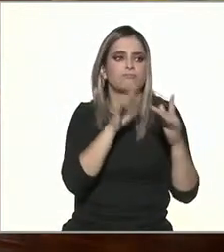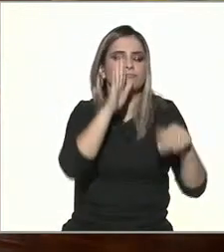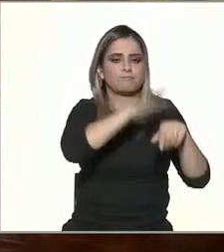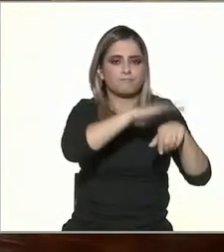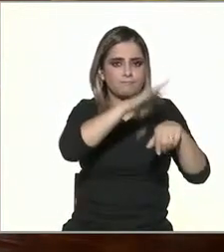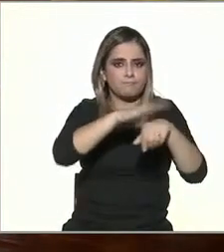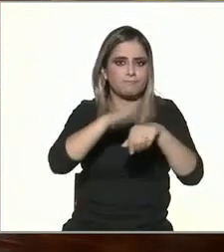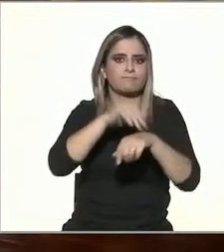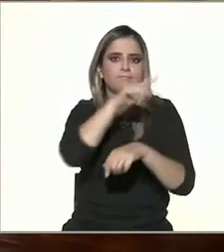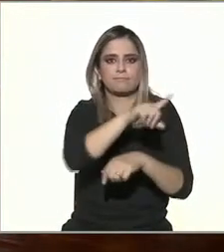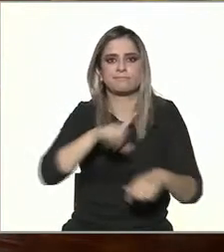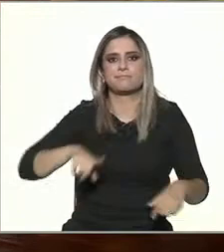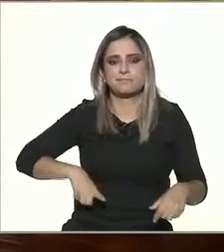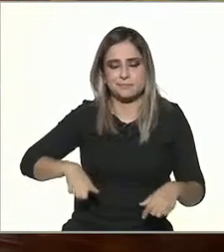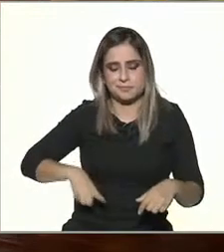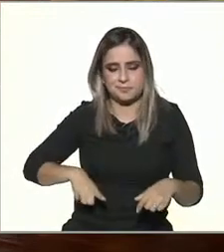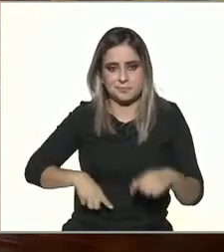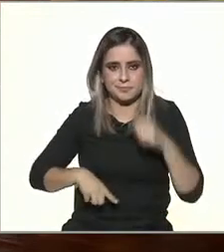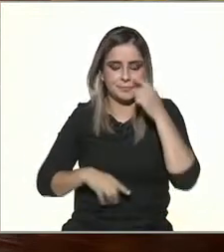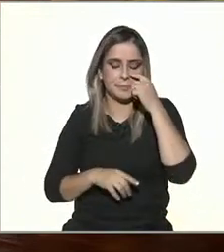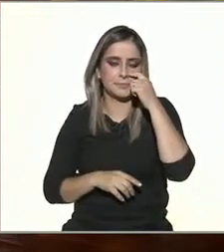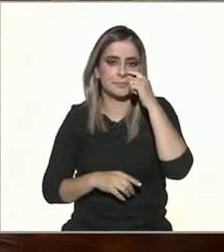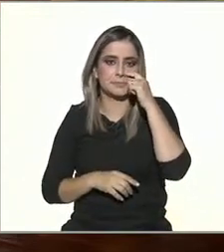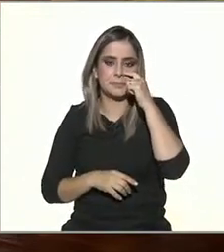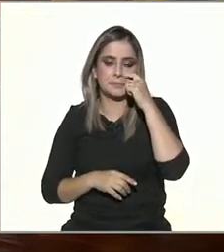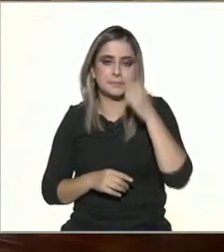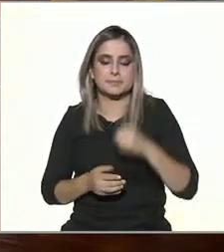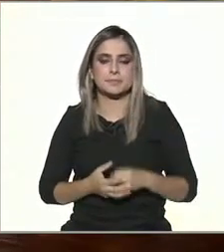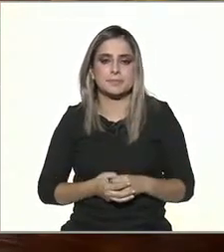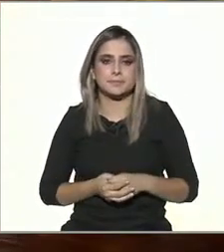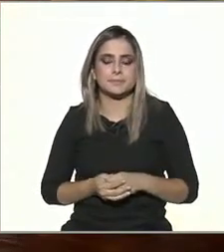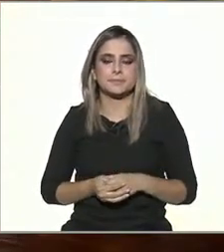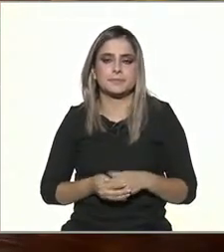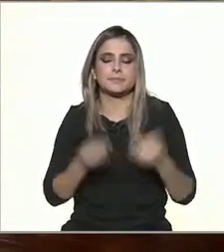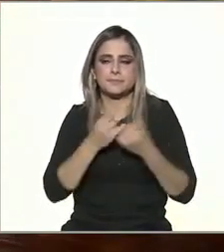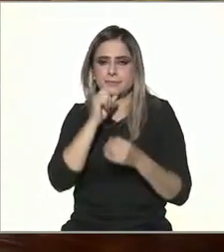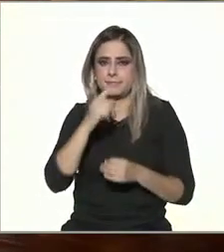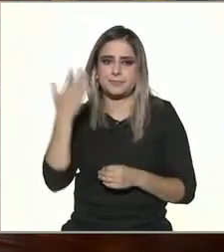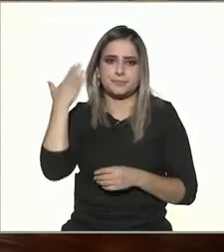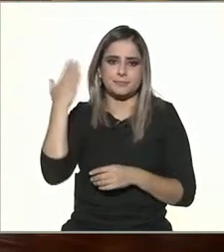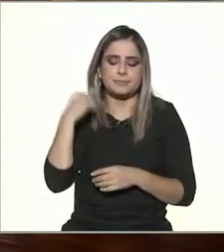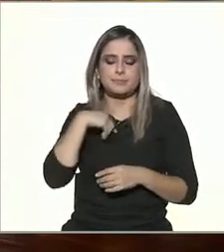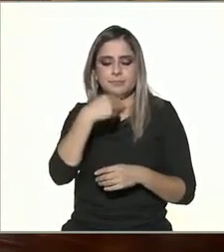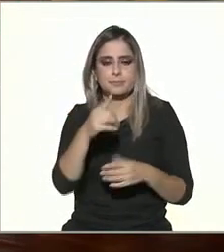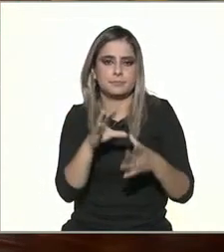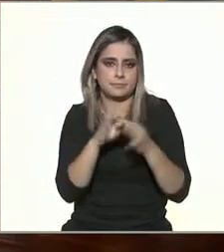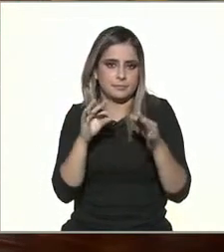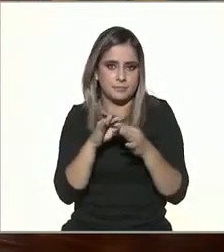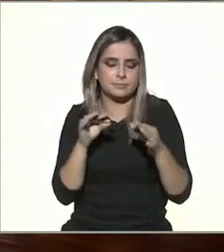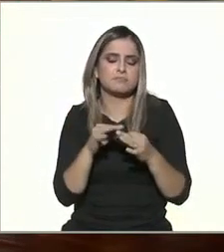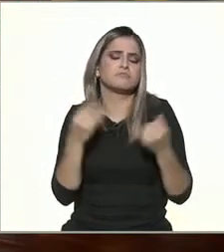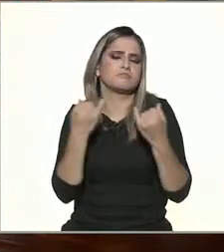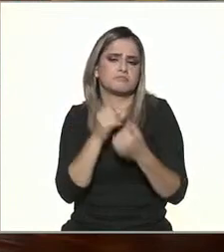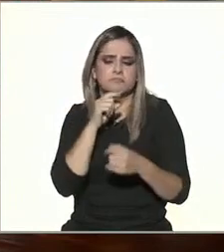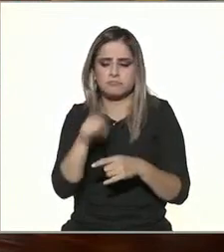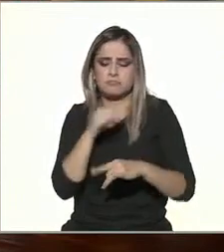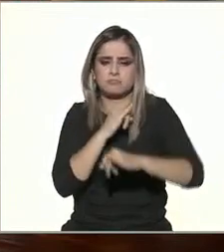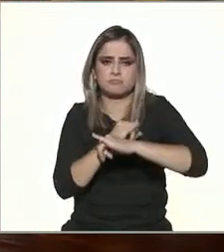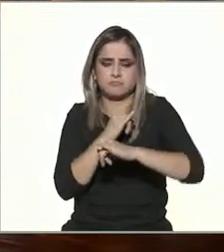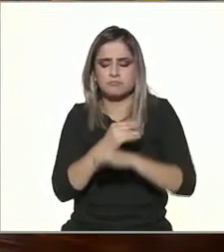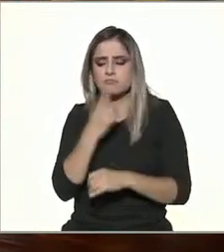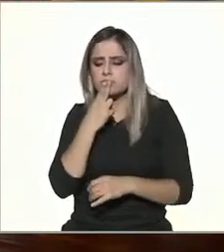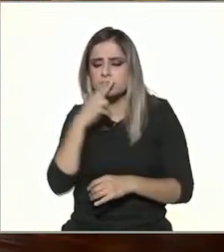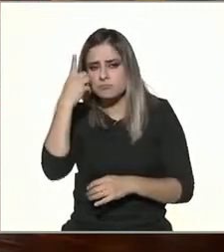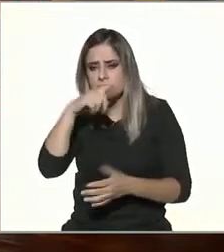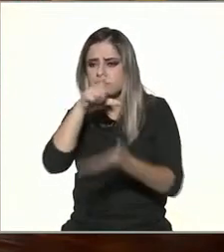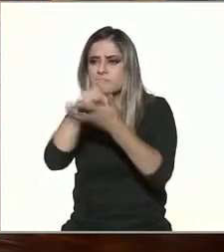través de medios electrónicos. Sí, pero también, como decíamos hace rato, comprar productos, ya estamos hablando del